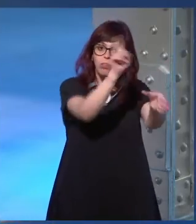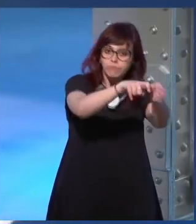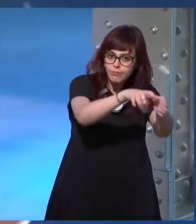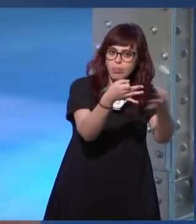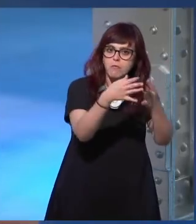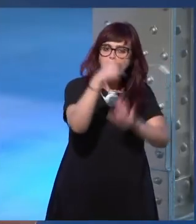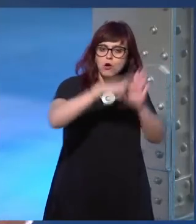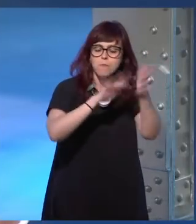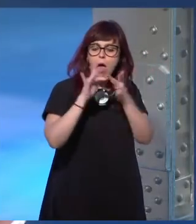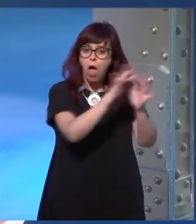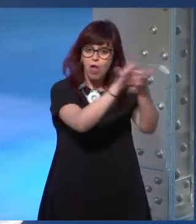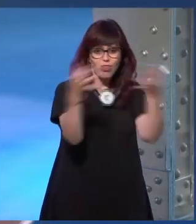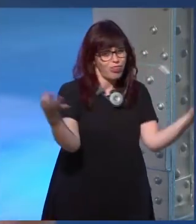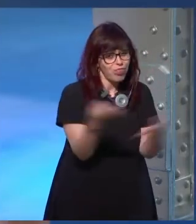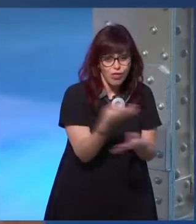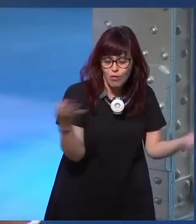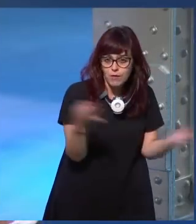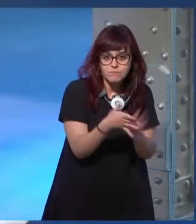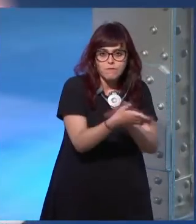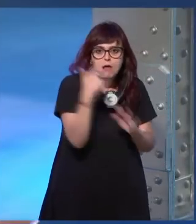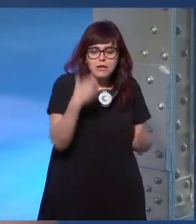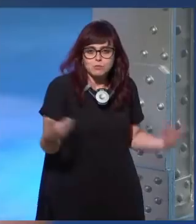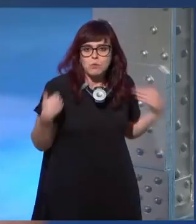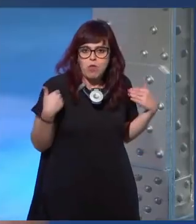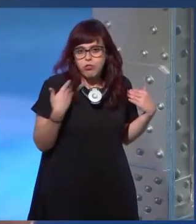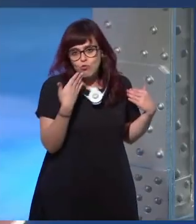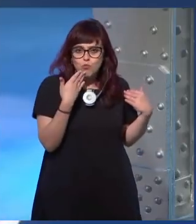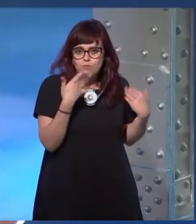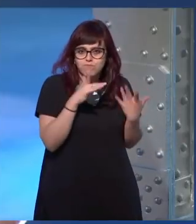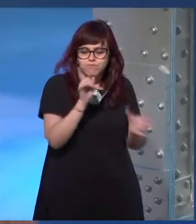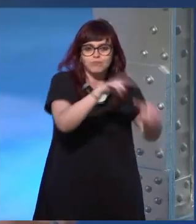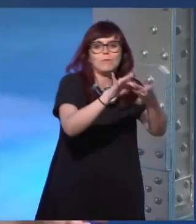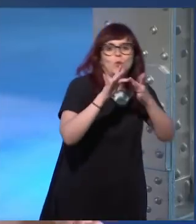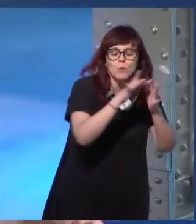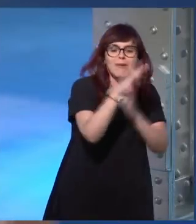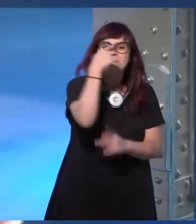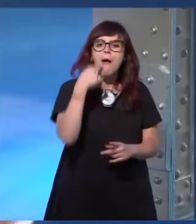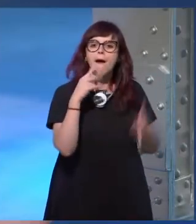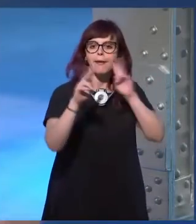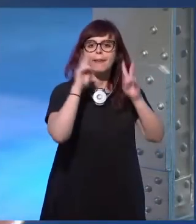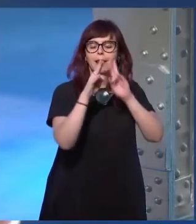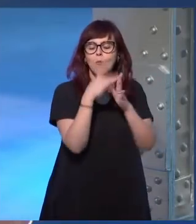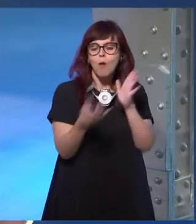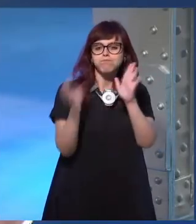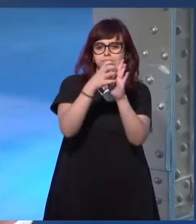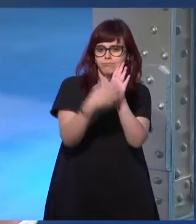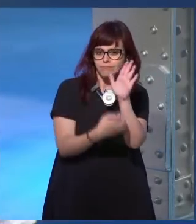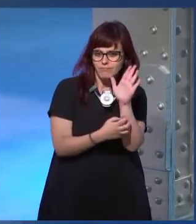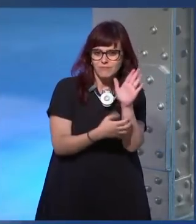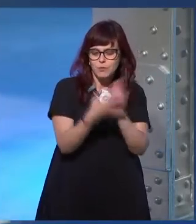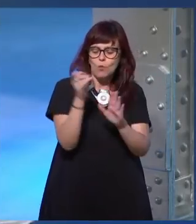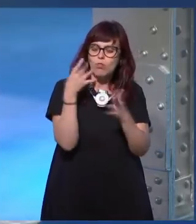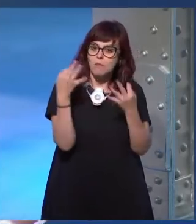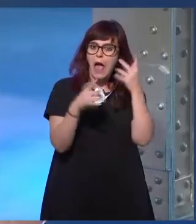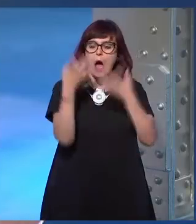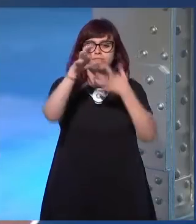usuarios que tenemos una responsabilidad pues por ejemplo con respecto al tipo de imágenes que subimos hay